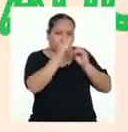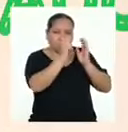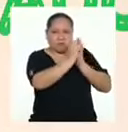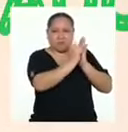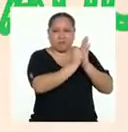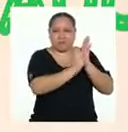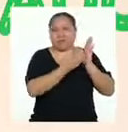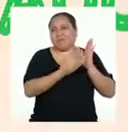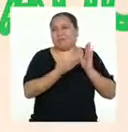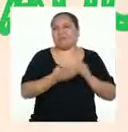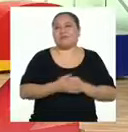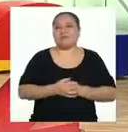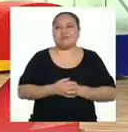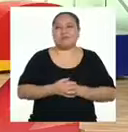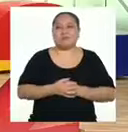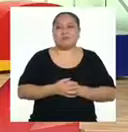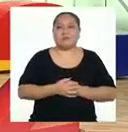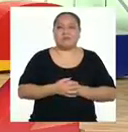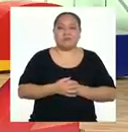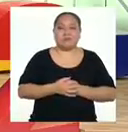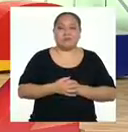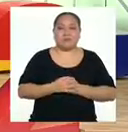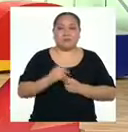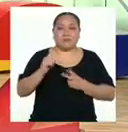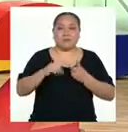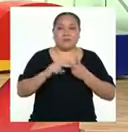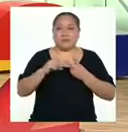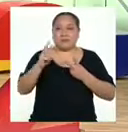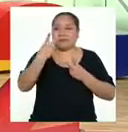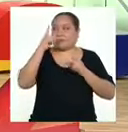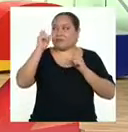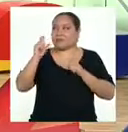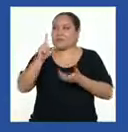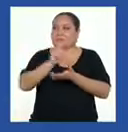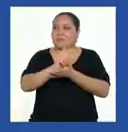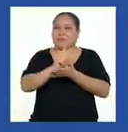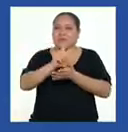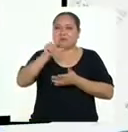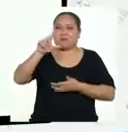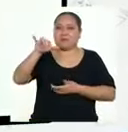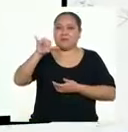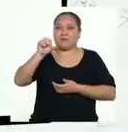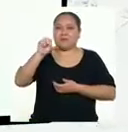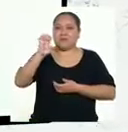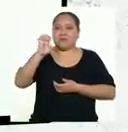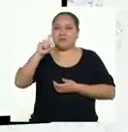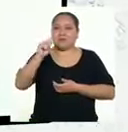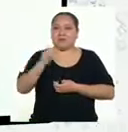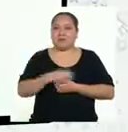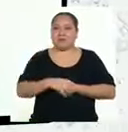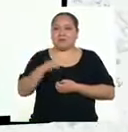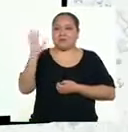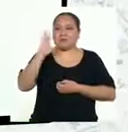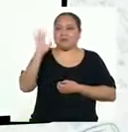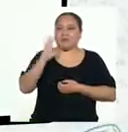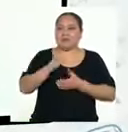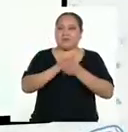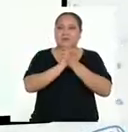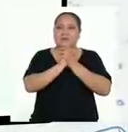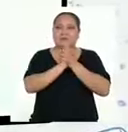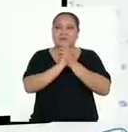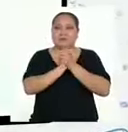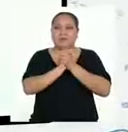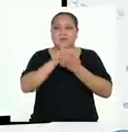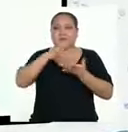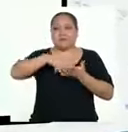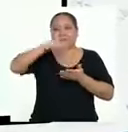y corregirlas. Nuestra segunda pregunta viene desde Lima con Lisset. Hola, amigas y amigos